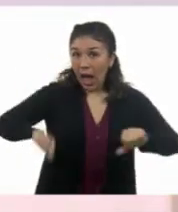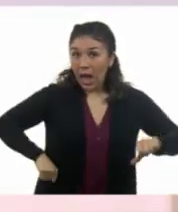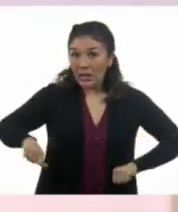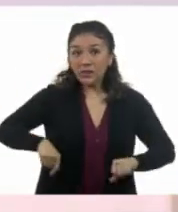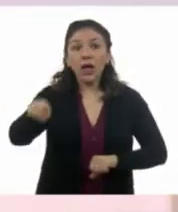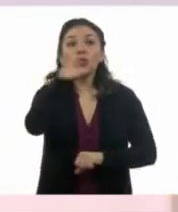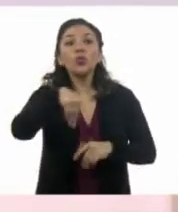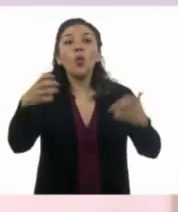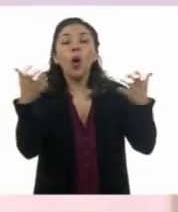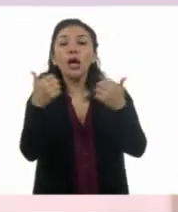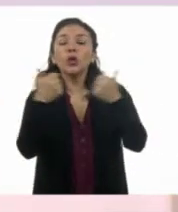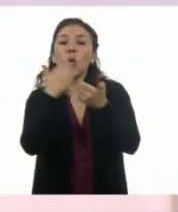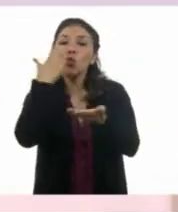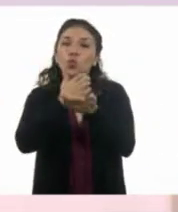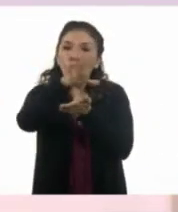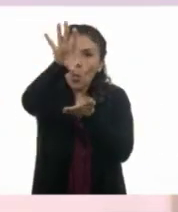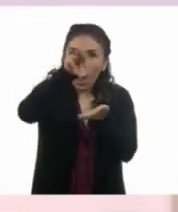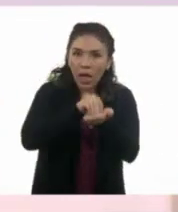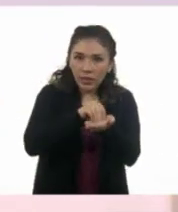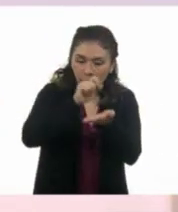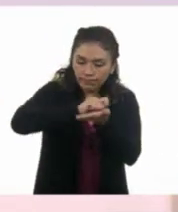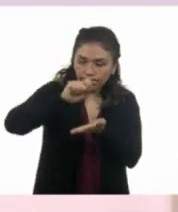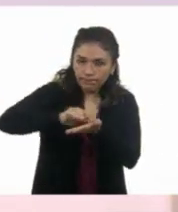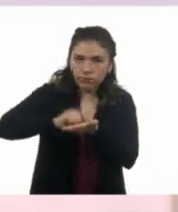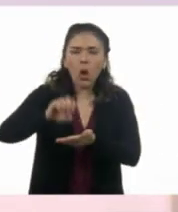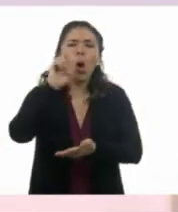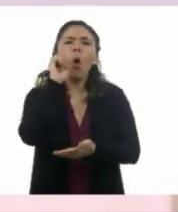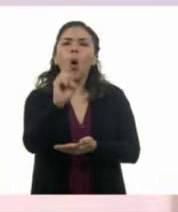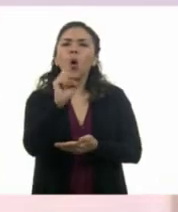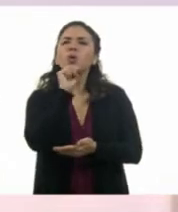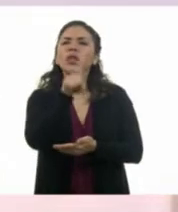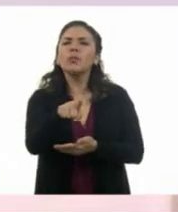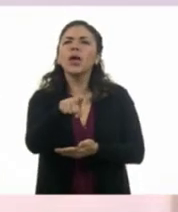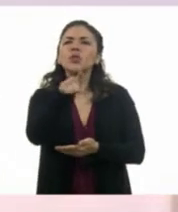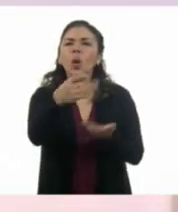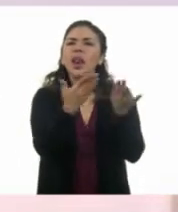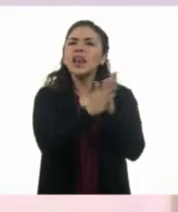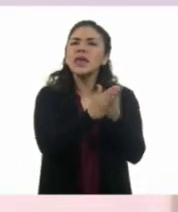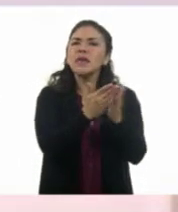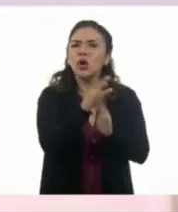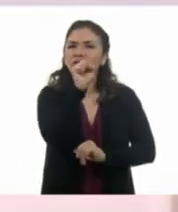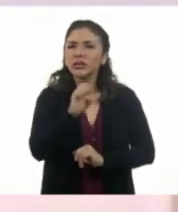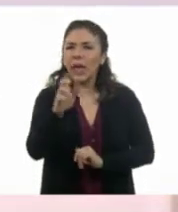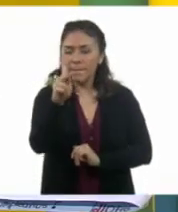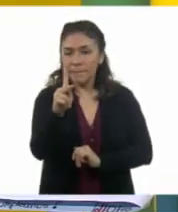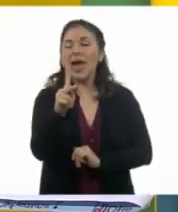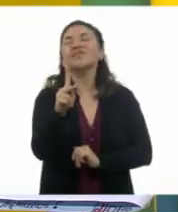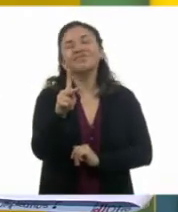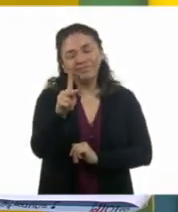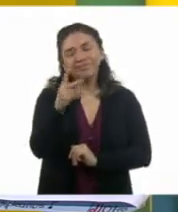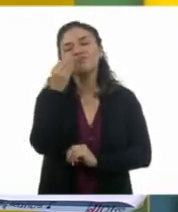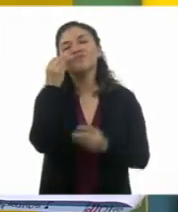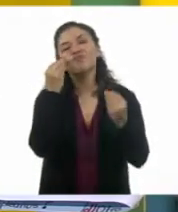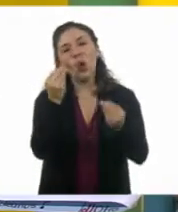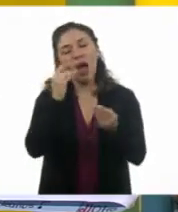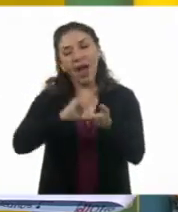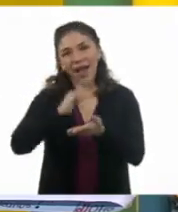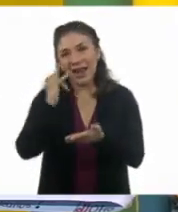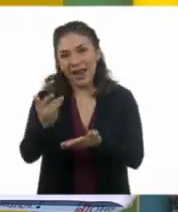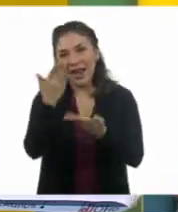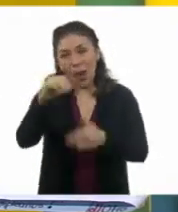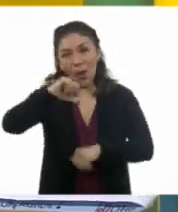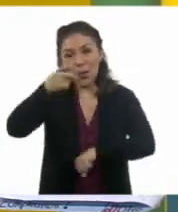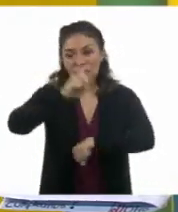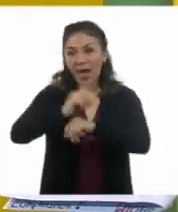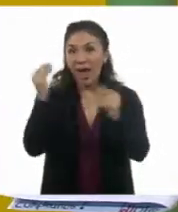lo vayan haciendo en su libreta o también en su libro de texto. Perfecto. Muchas gracias. Muchísimas gracias